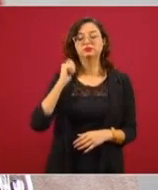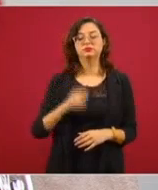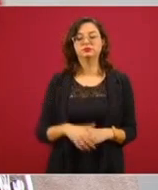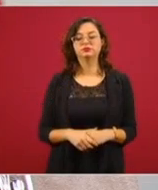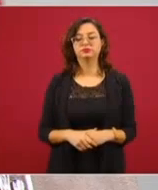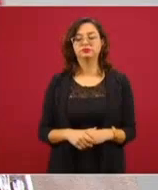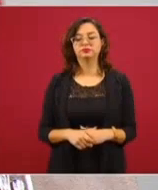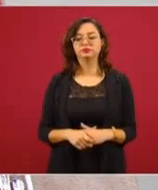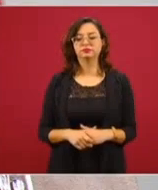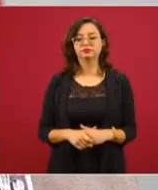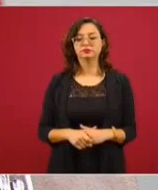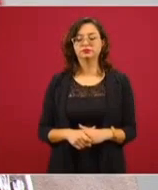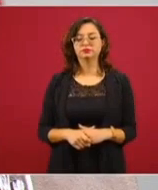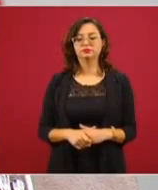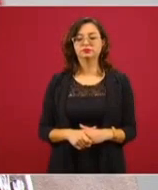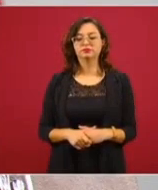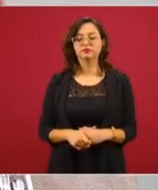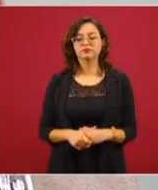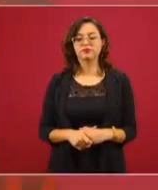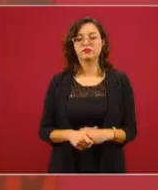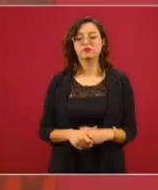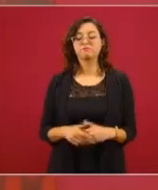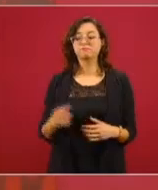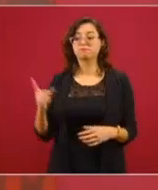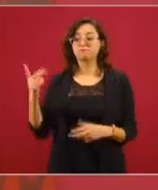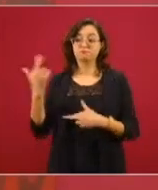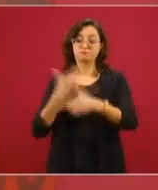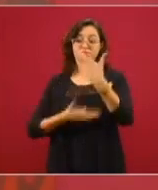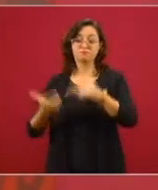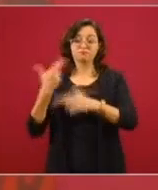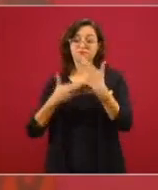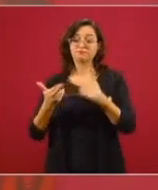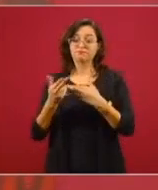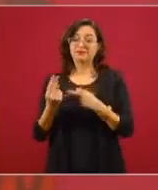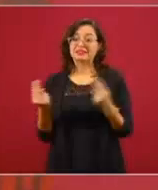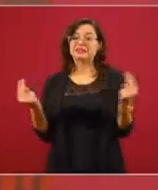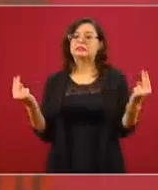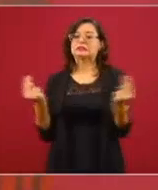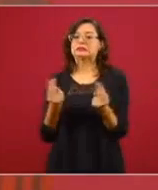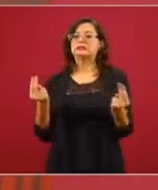y viene